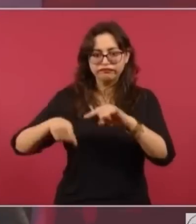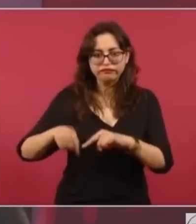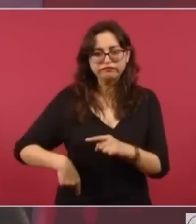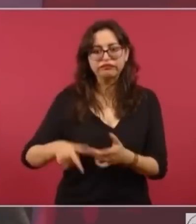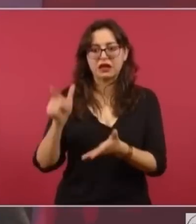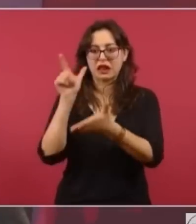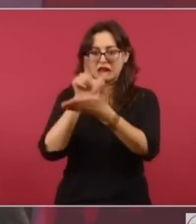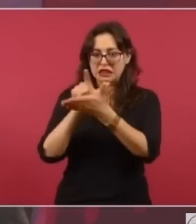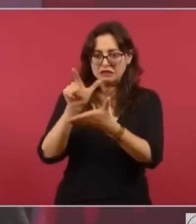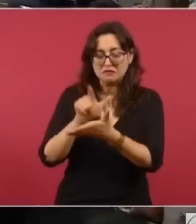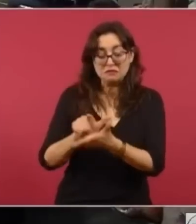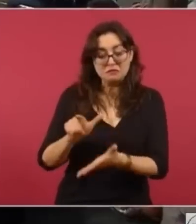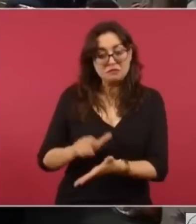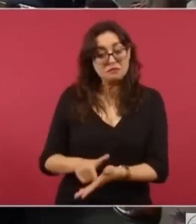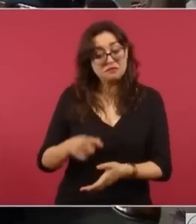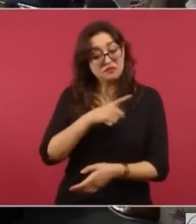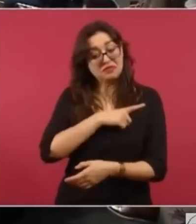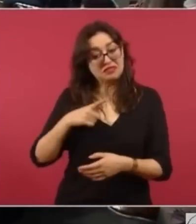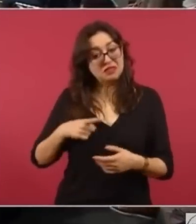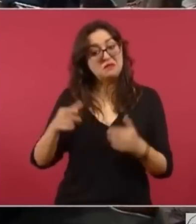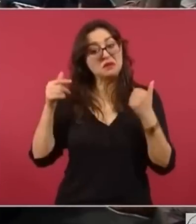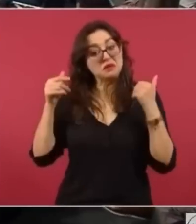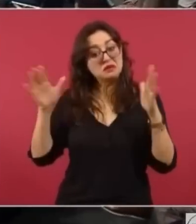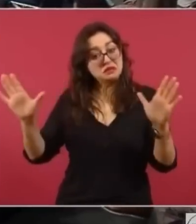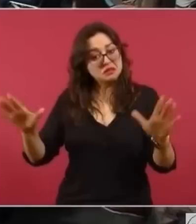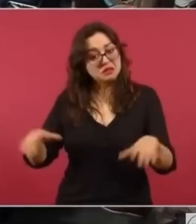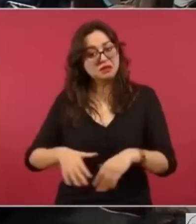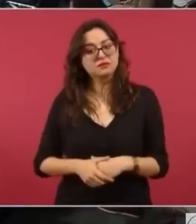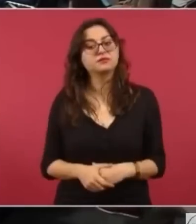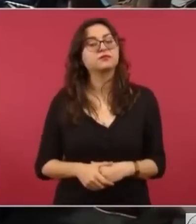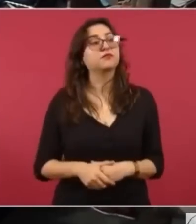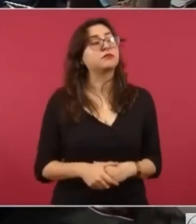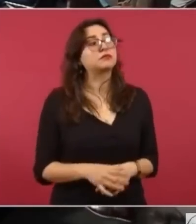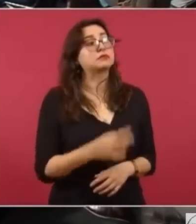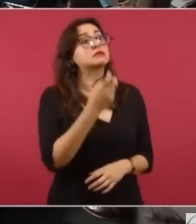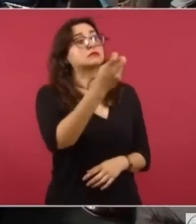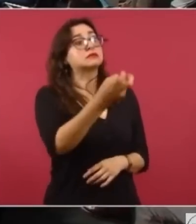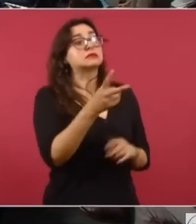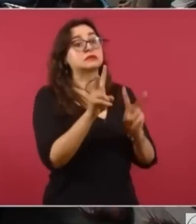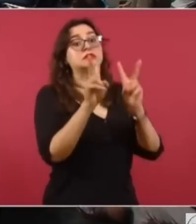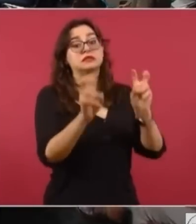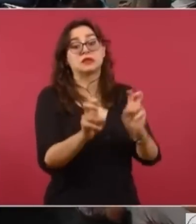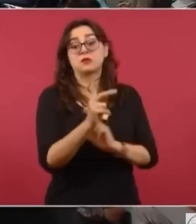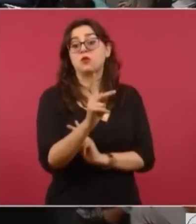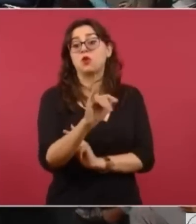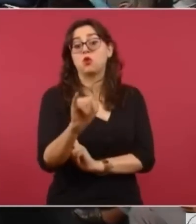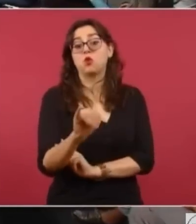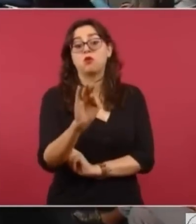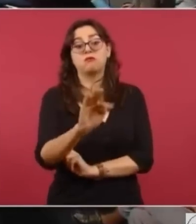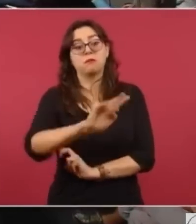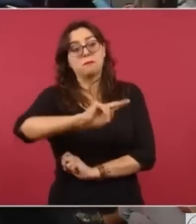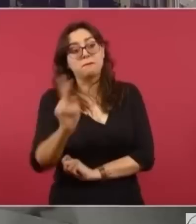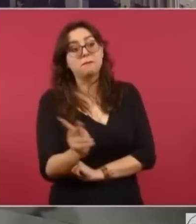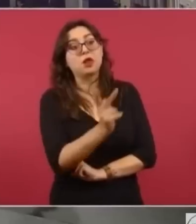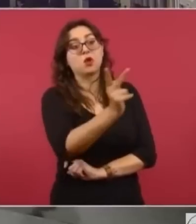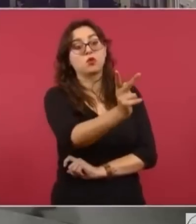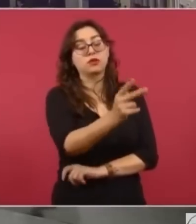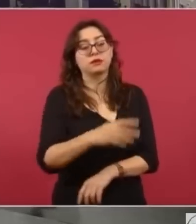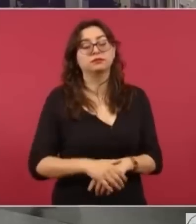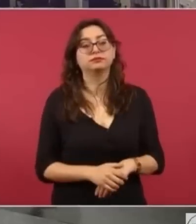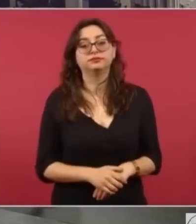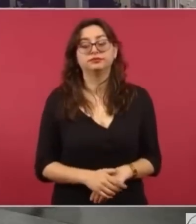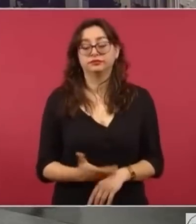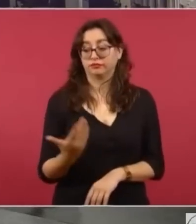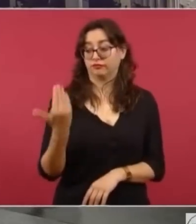Presidente, si me permiten, en este tema del Poder Judicial, preguntarle acerca de esta investigación periodística que se